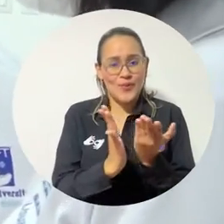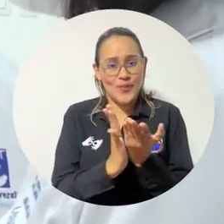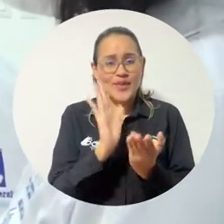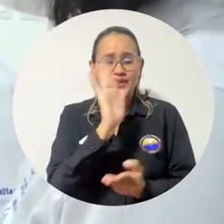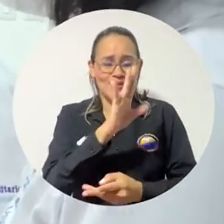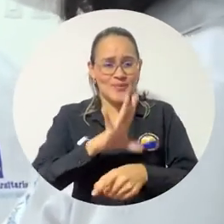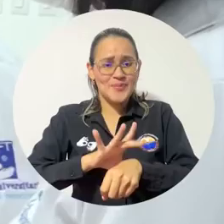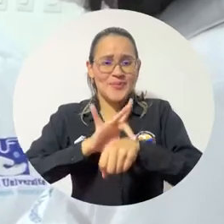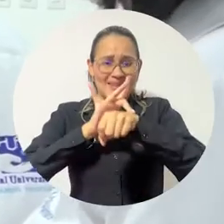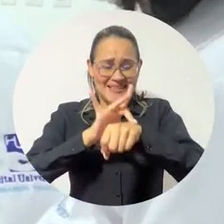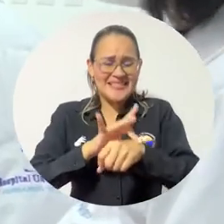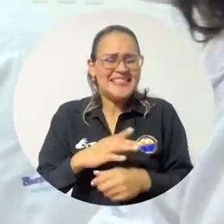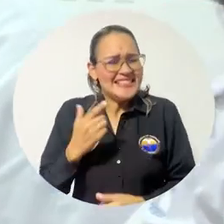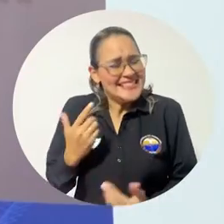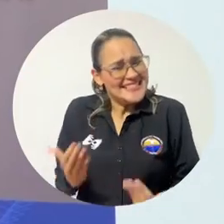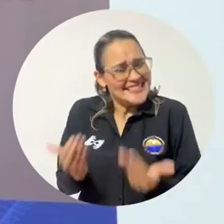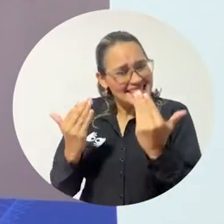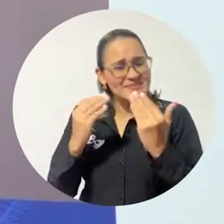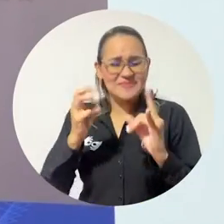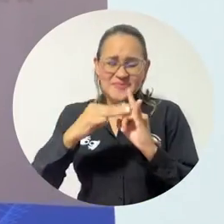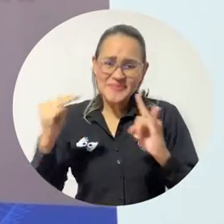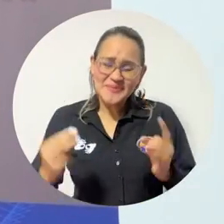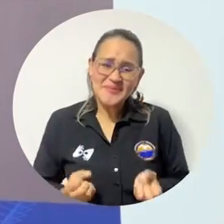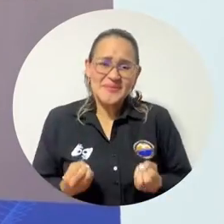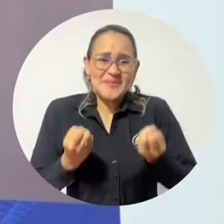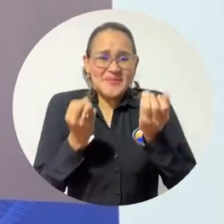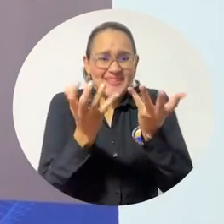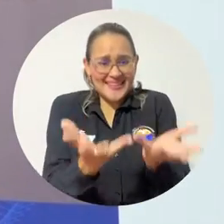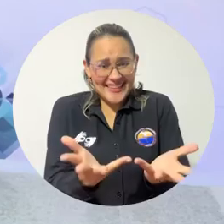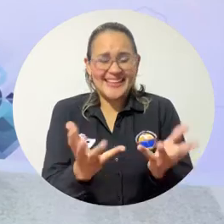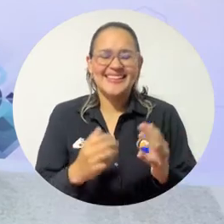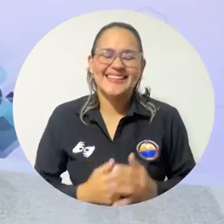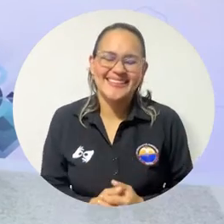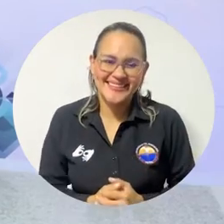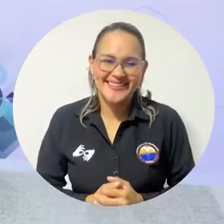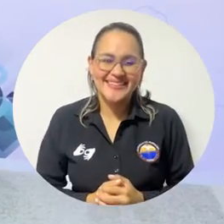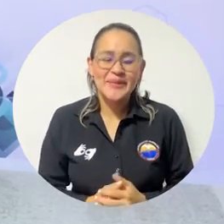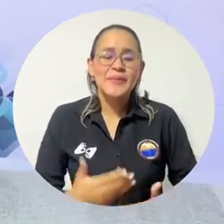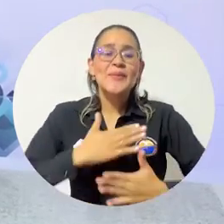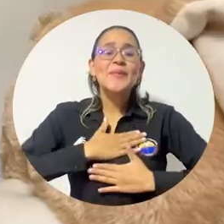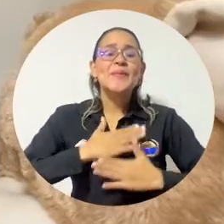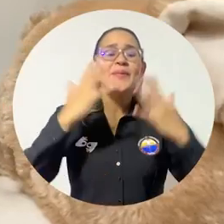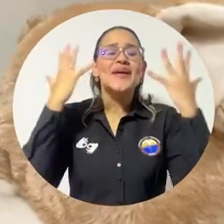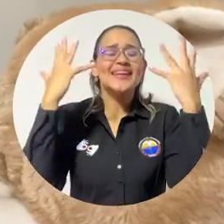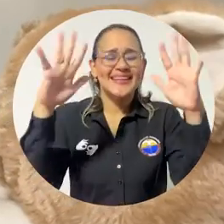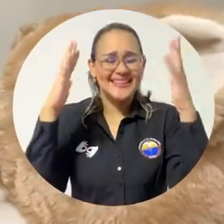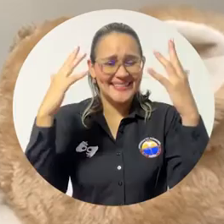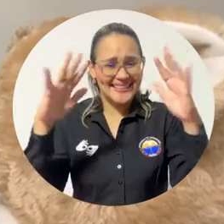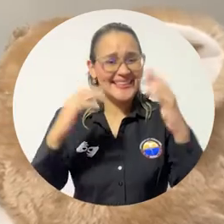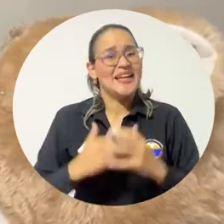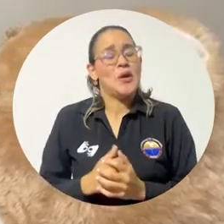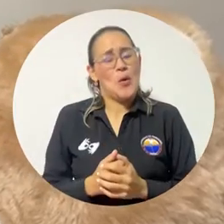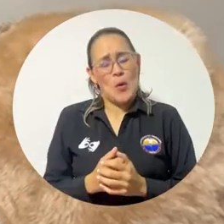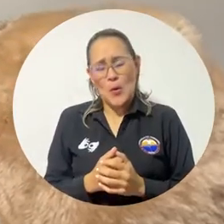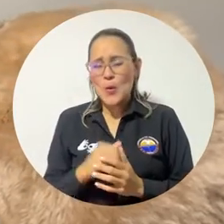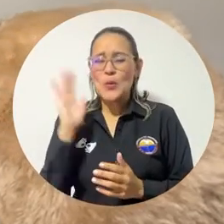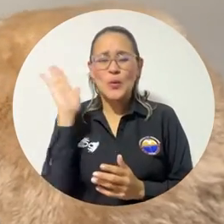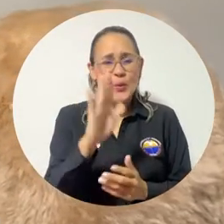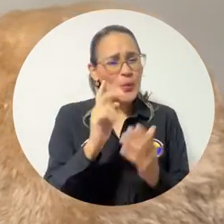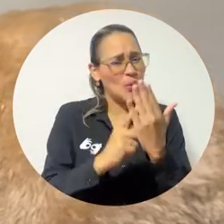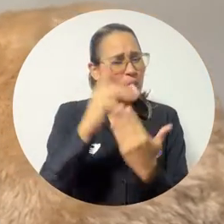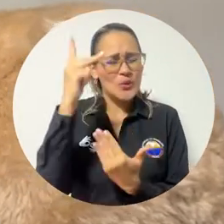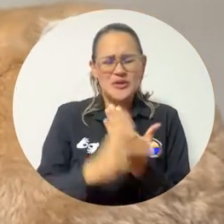universidad está capacitada para dar todo eso, todos esos frutos para nuestra comunidad magdalenense. Felicitaciones en este